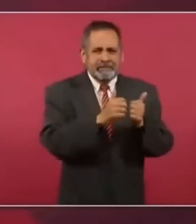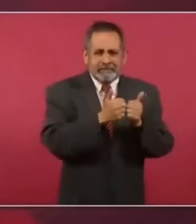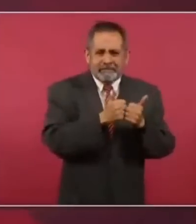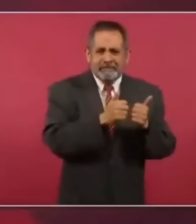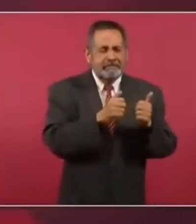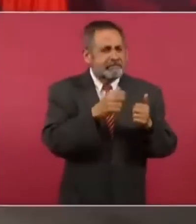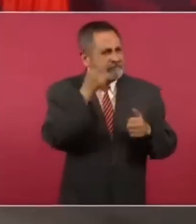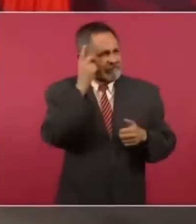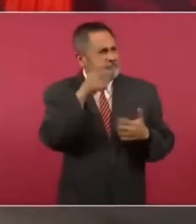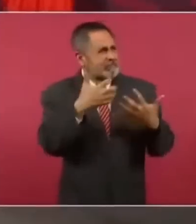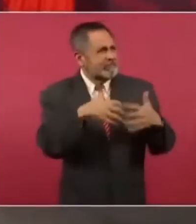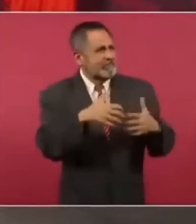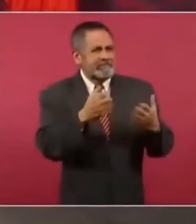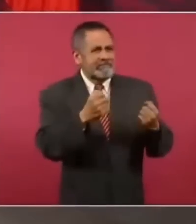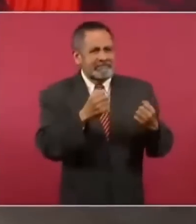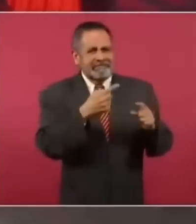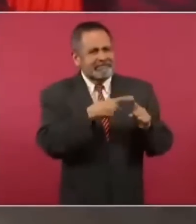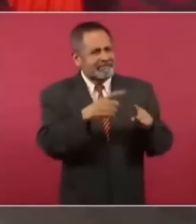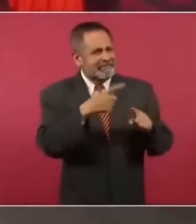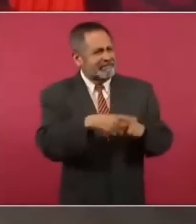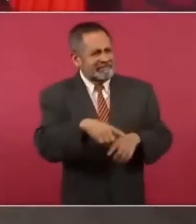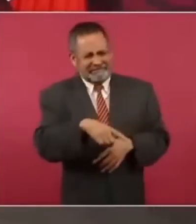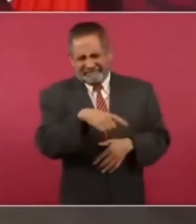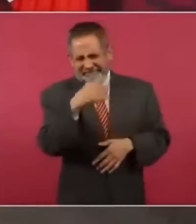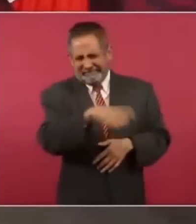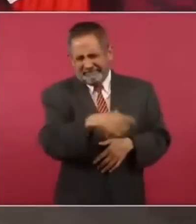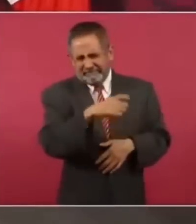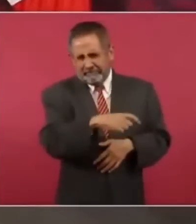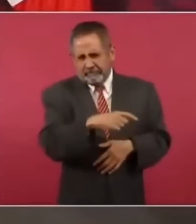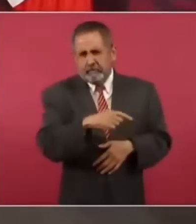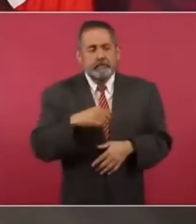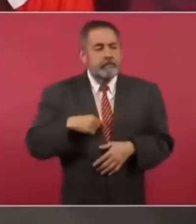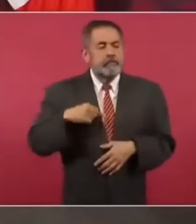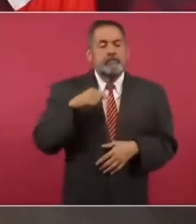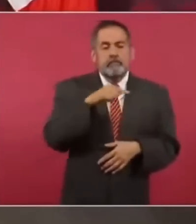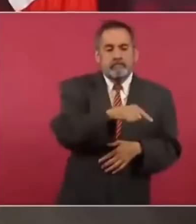la lechera que brinca de repente la sardina